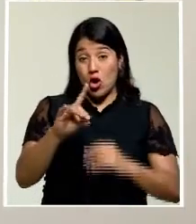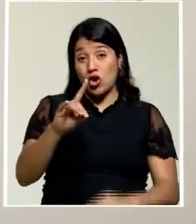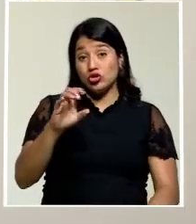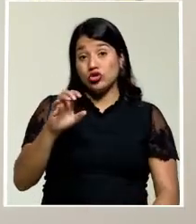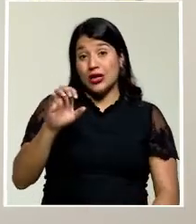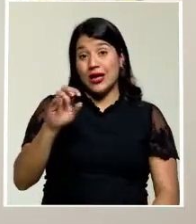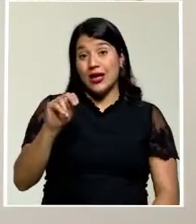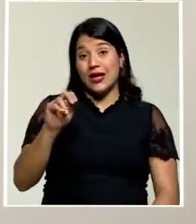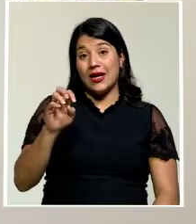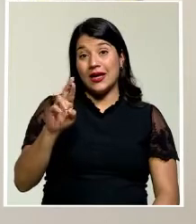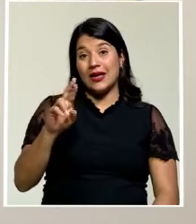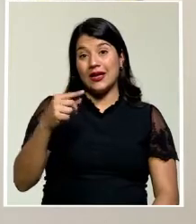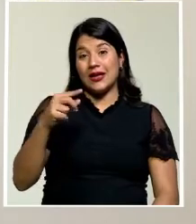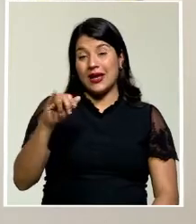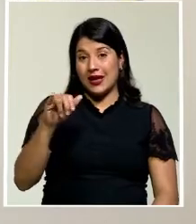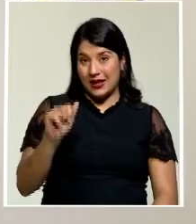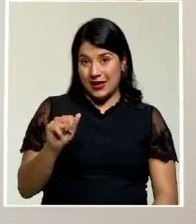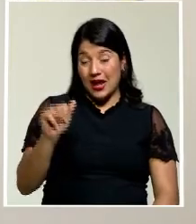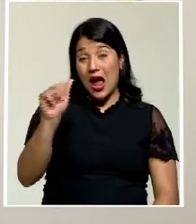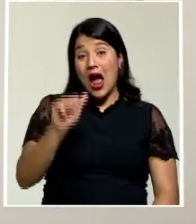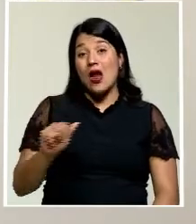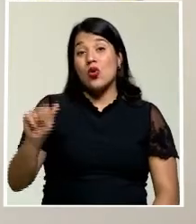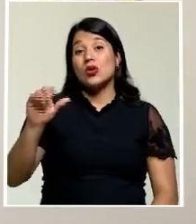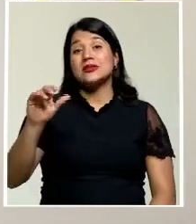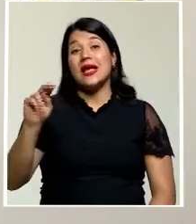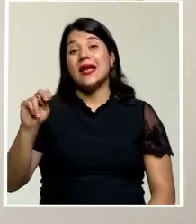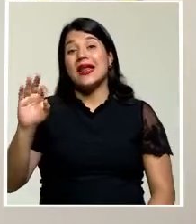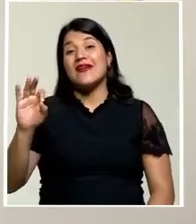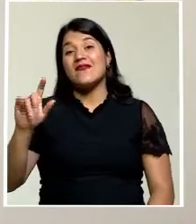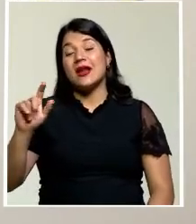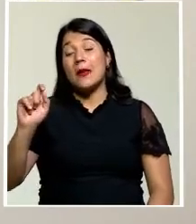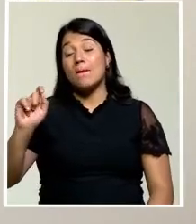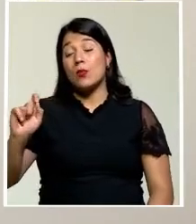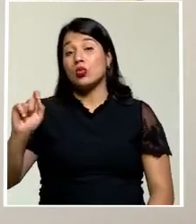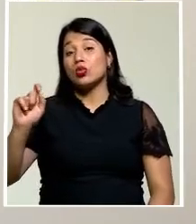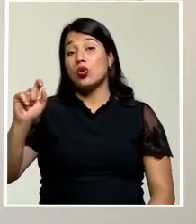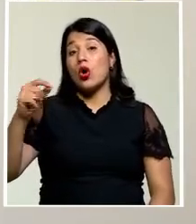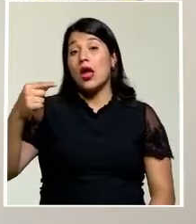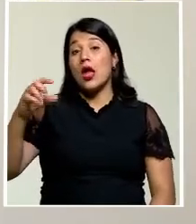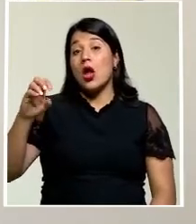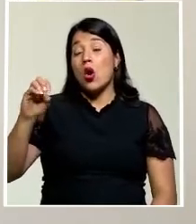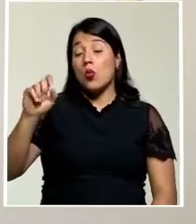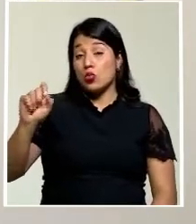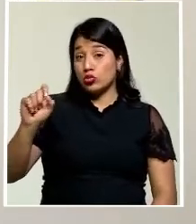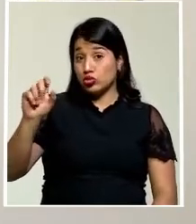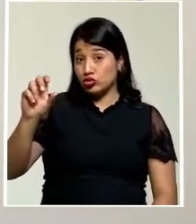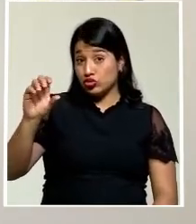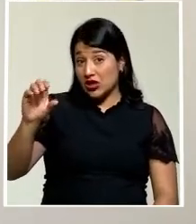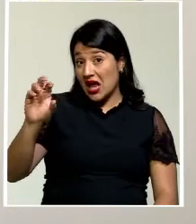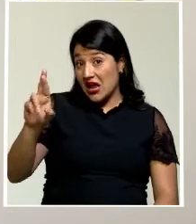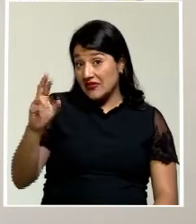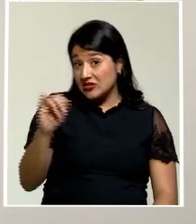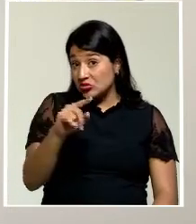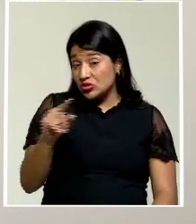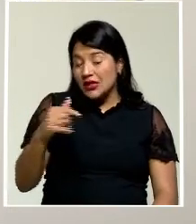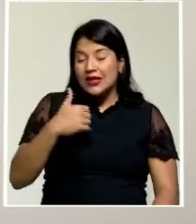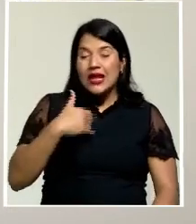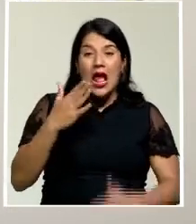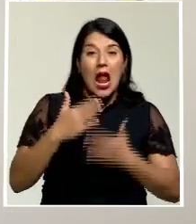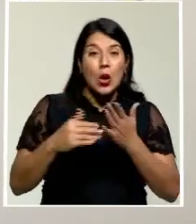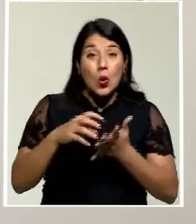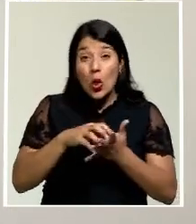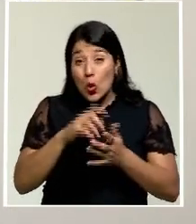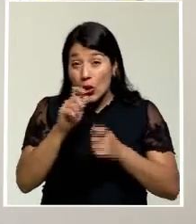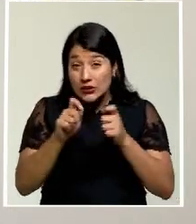800energina, 800 con número, arroba cnfl.gov.cr. Para todos aquellos clientes que le quieren hacer alguna consulta en particular, sepa que